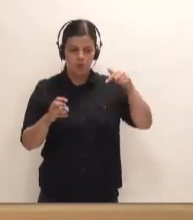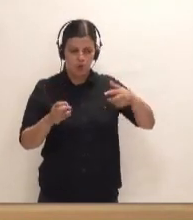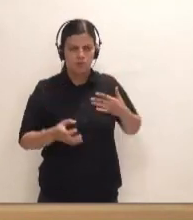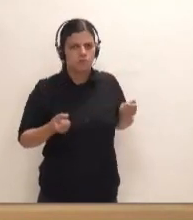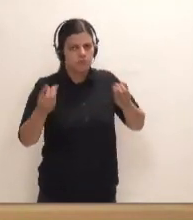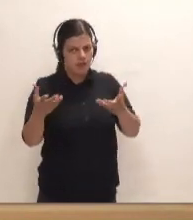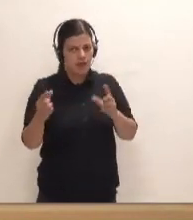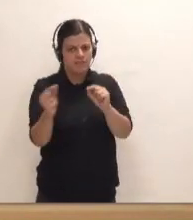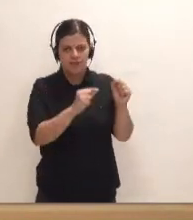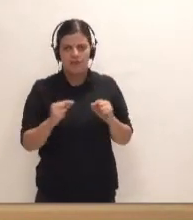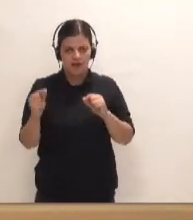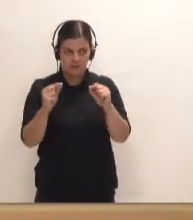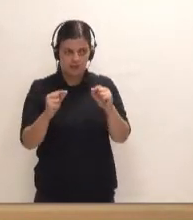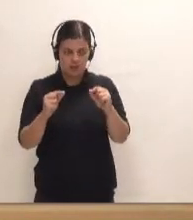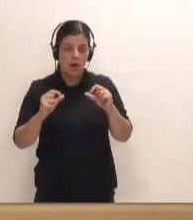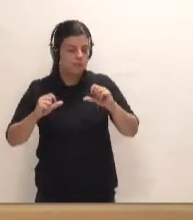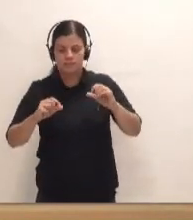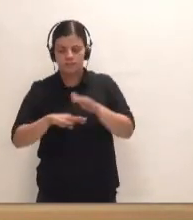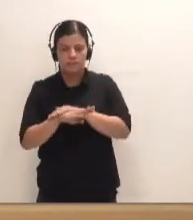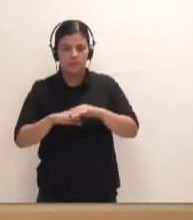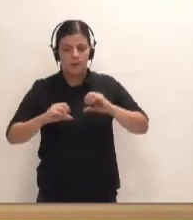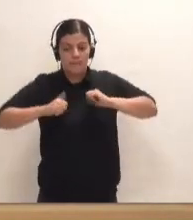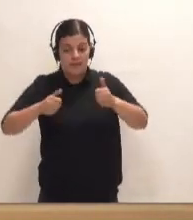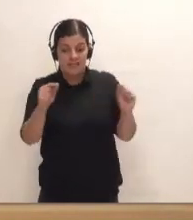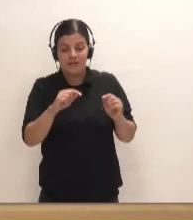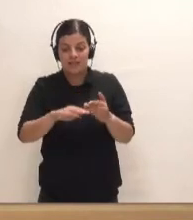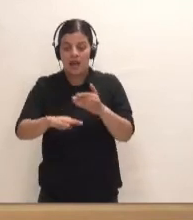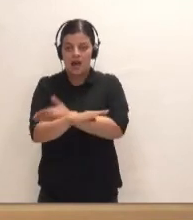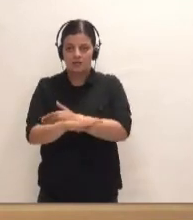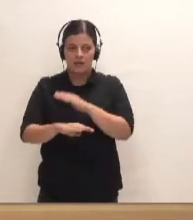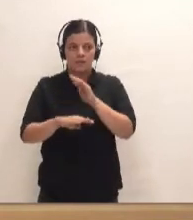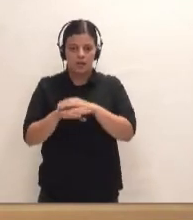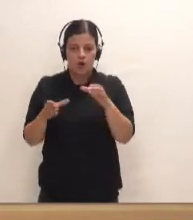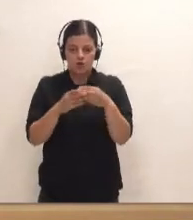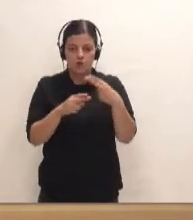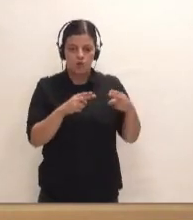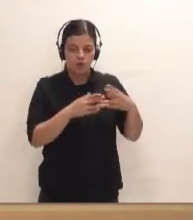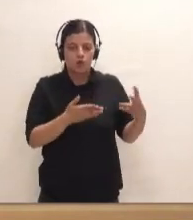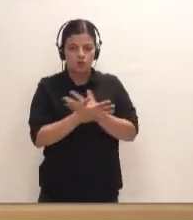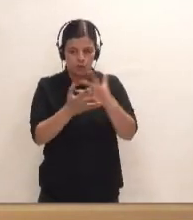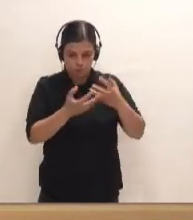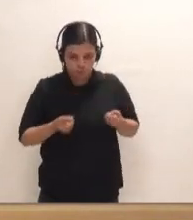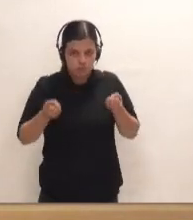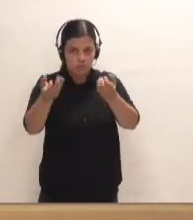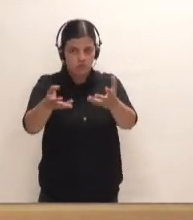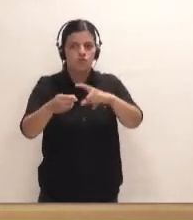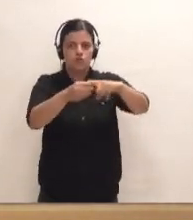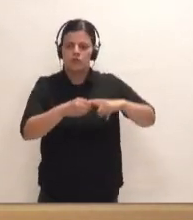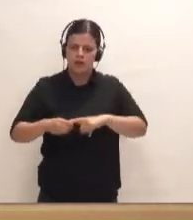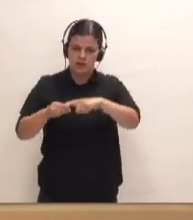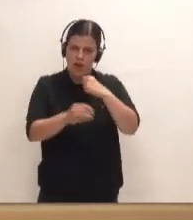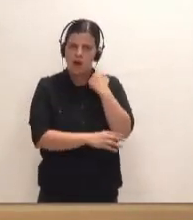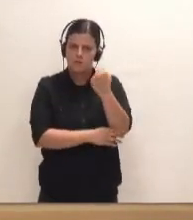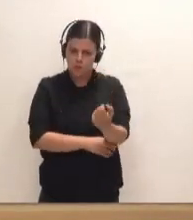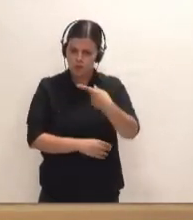en el debate, antes de empezar el debate, perdón, para trasladar en nombre de todos los grupos nuestra solidaridad, nuestro